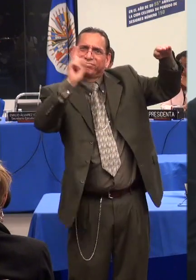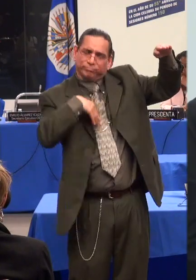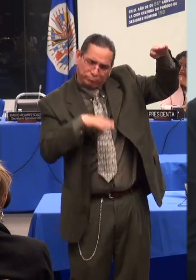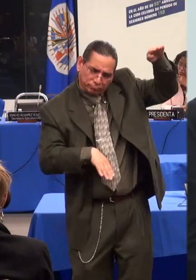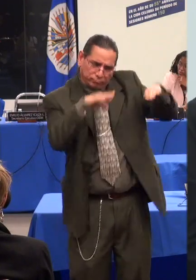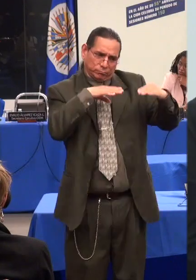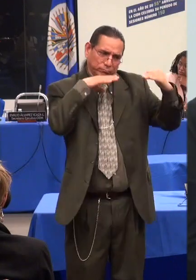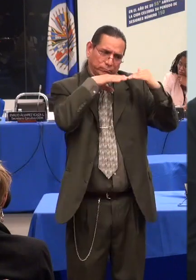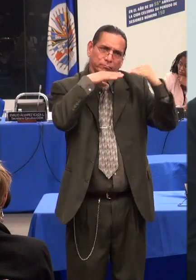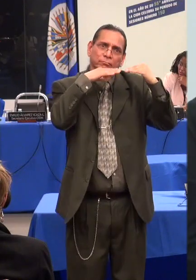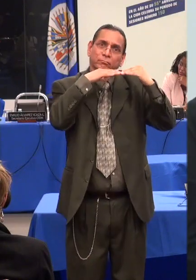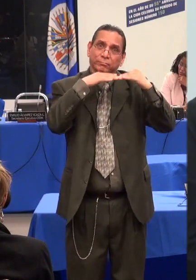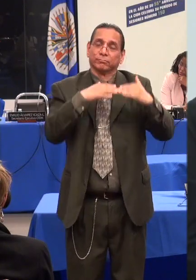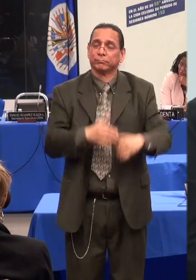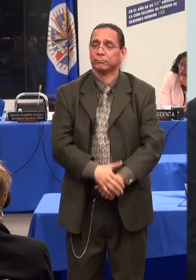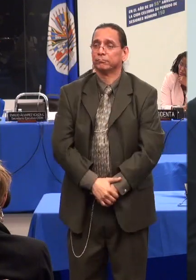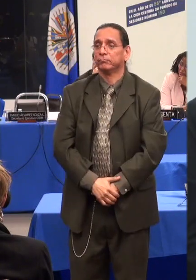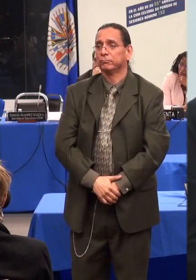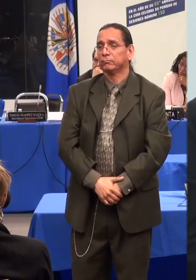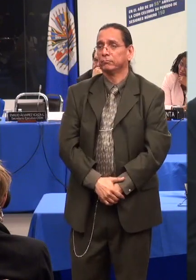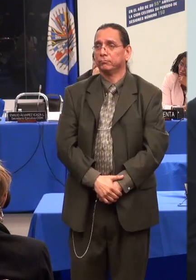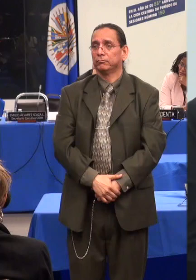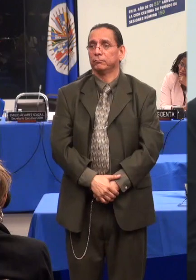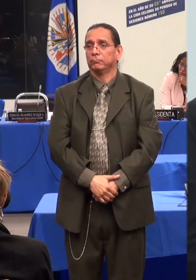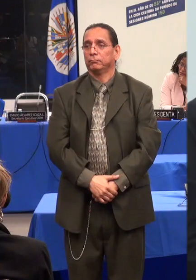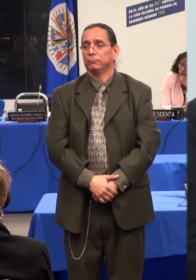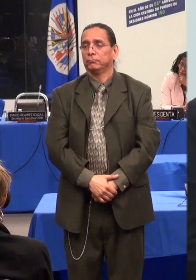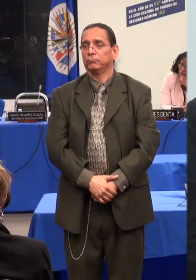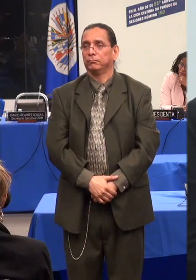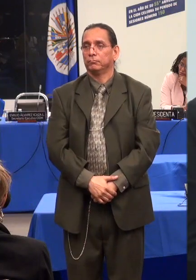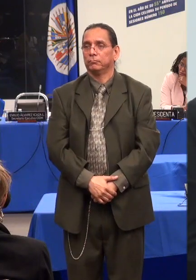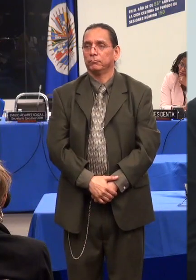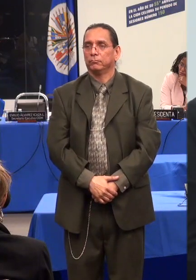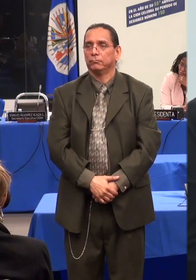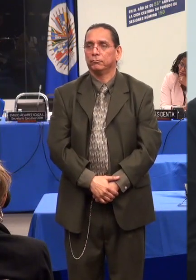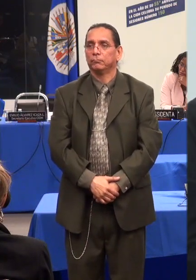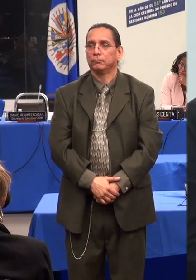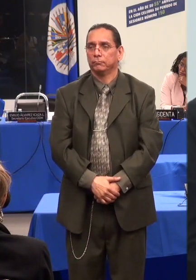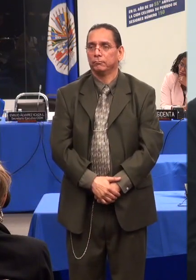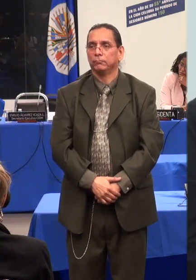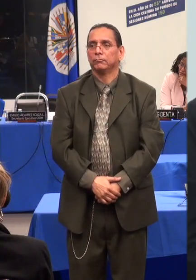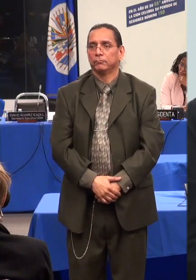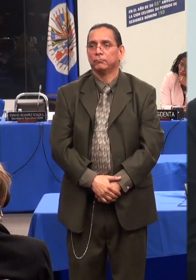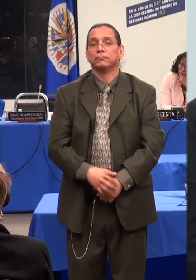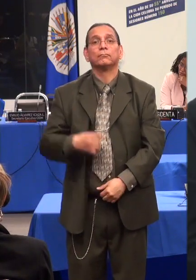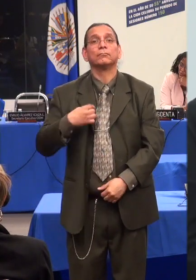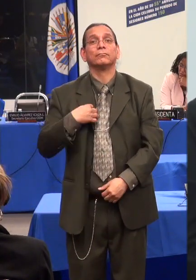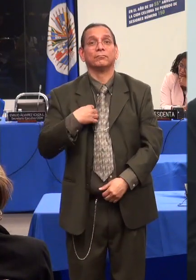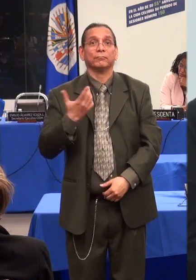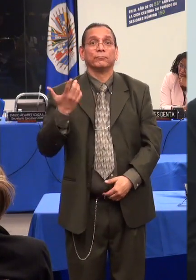sigue relacionando desde la lástima limosna, la infantilización,